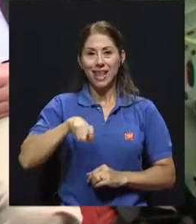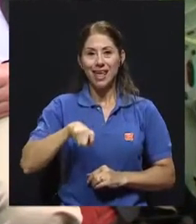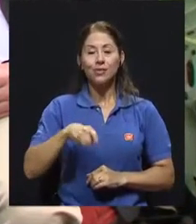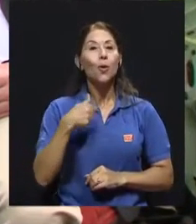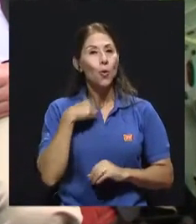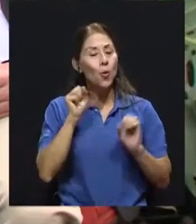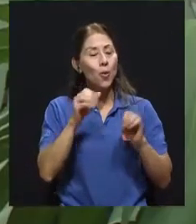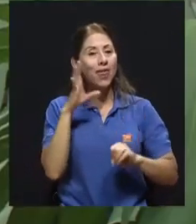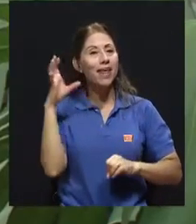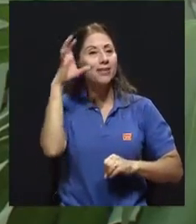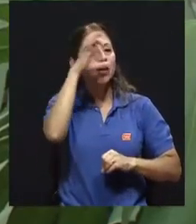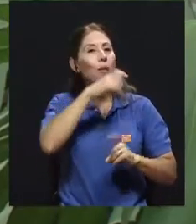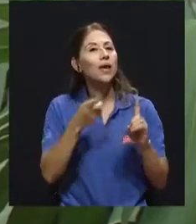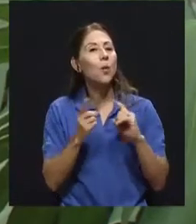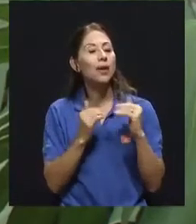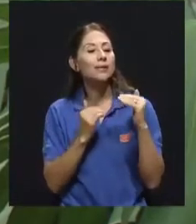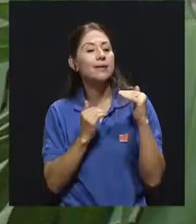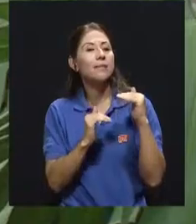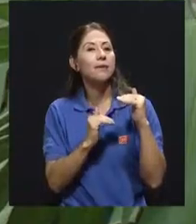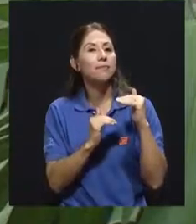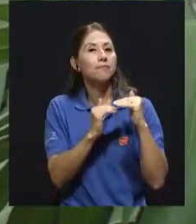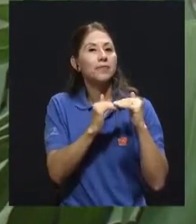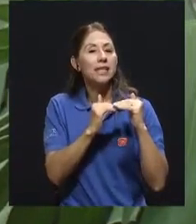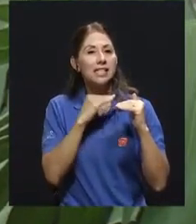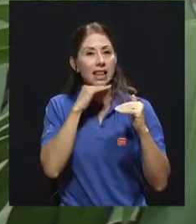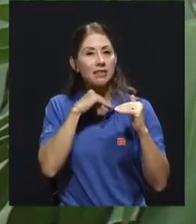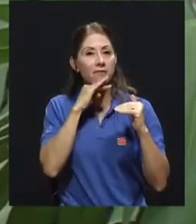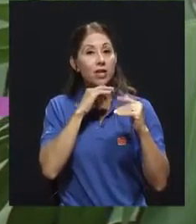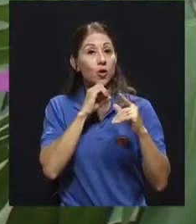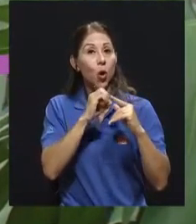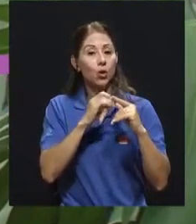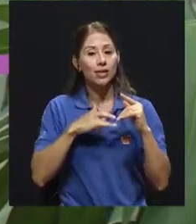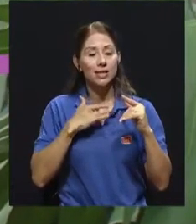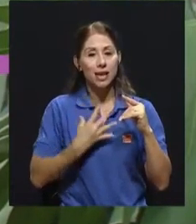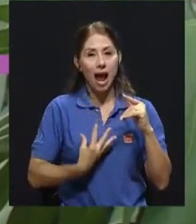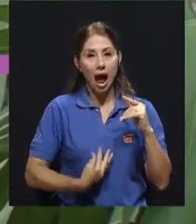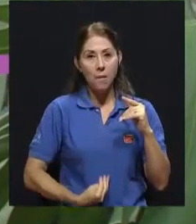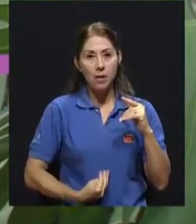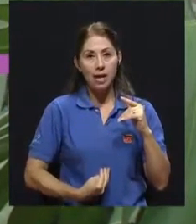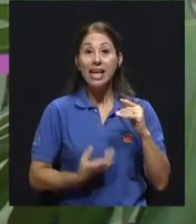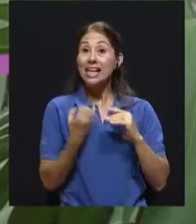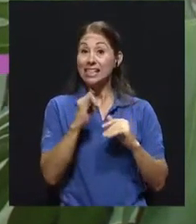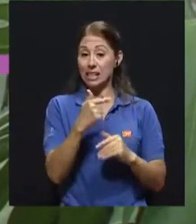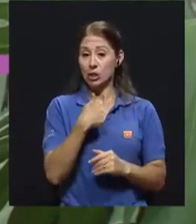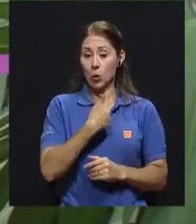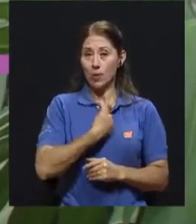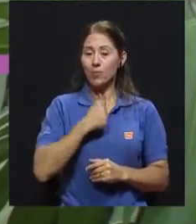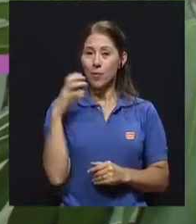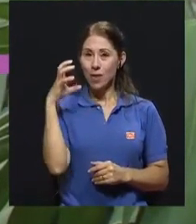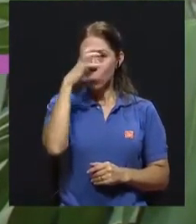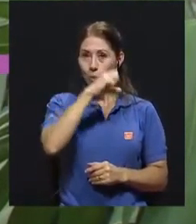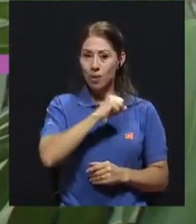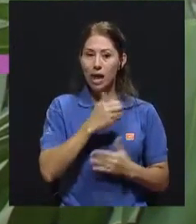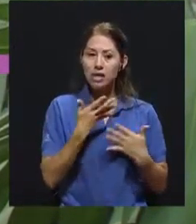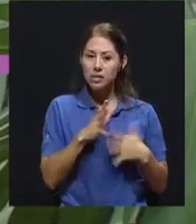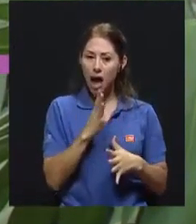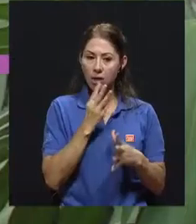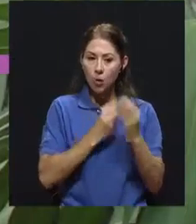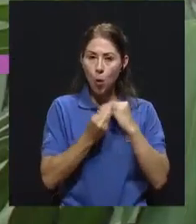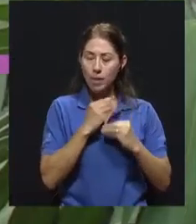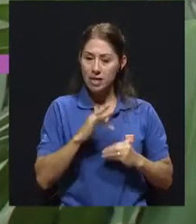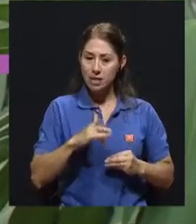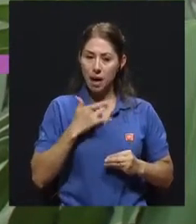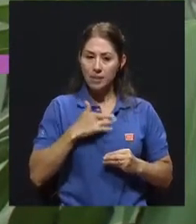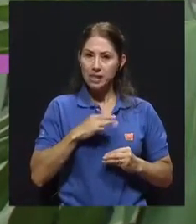o de estar satisfecho. Si yo aprendo a darme cuenta en el momento en ya comí y estoy bien, no voy a necesitar llenarme de más.